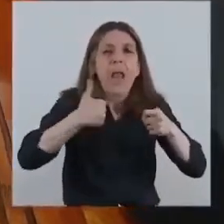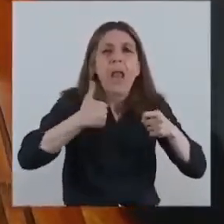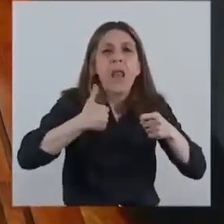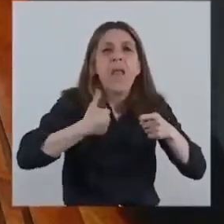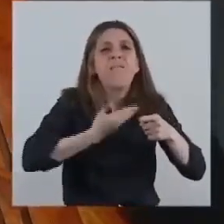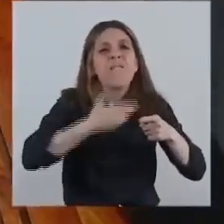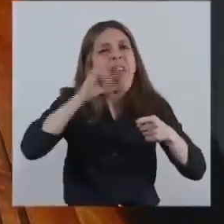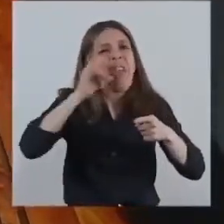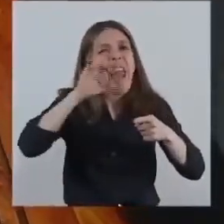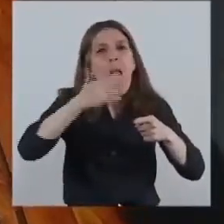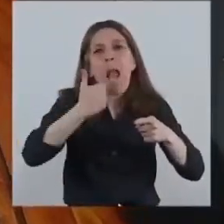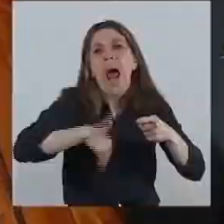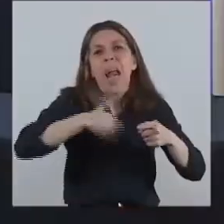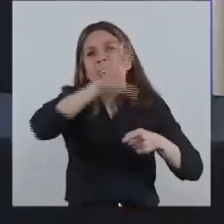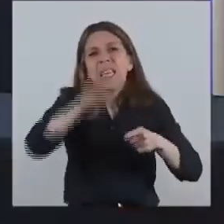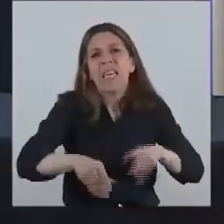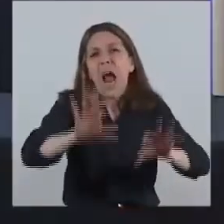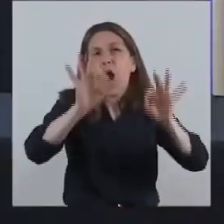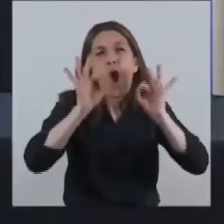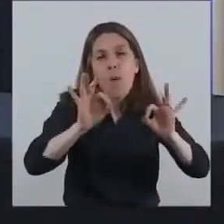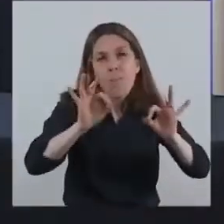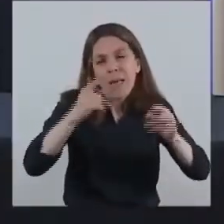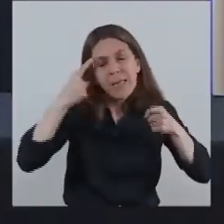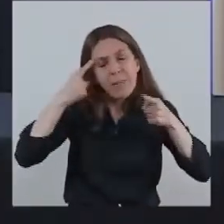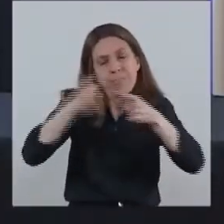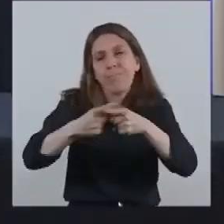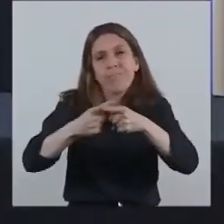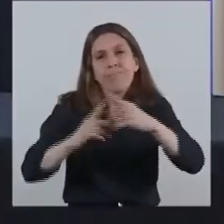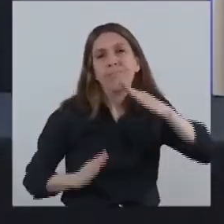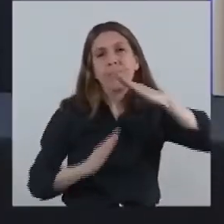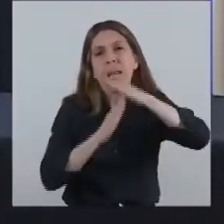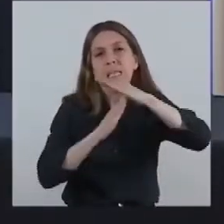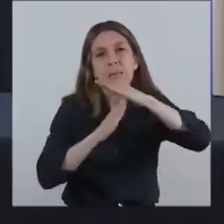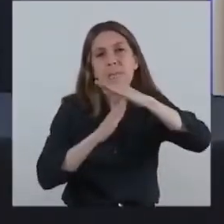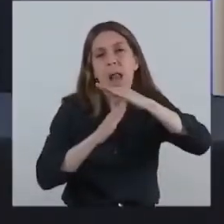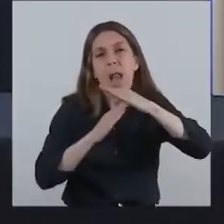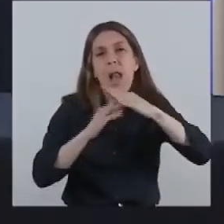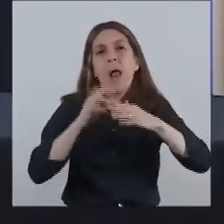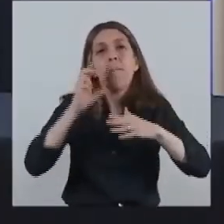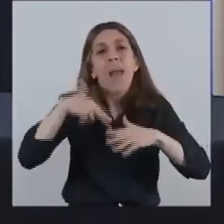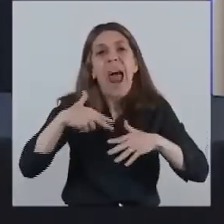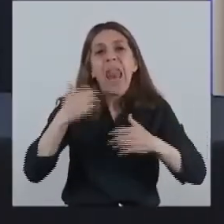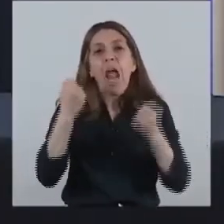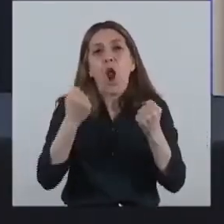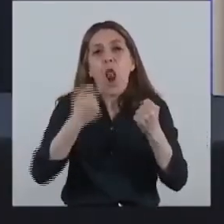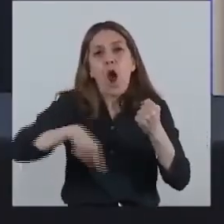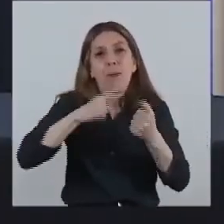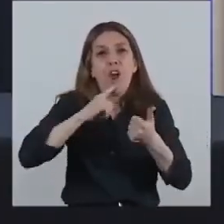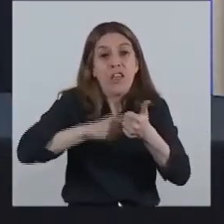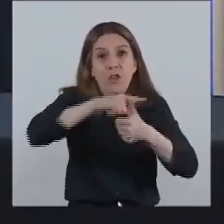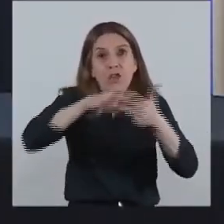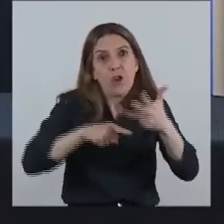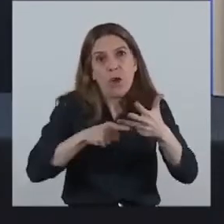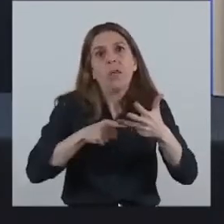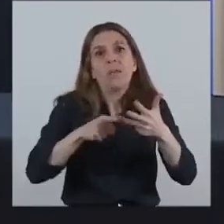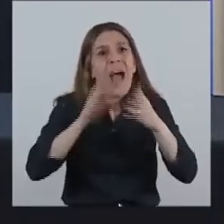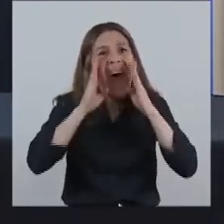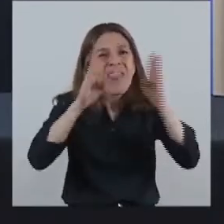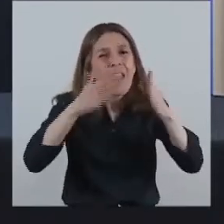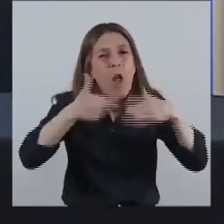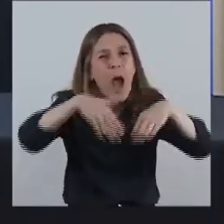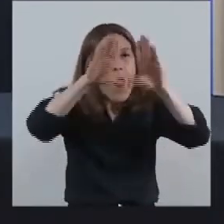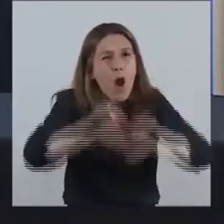principio sobre el cual se asienta nuestra estrategia de desarrollo económico. En segundo lugar,